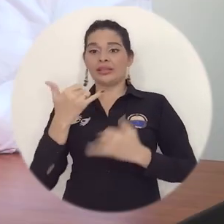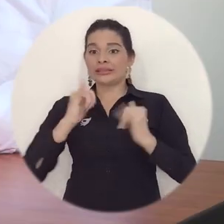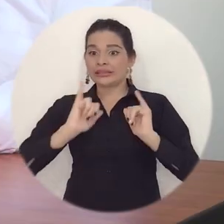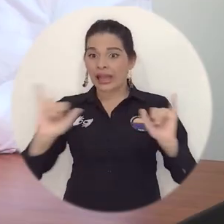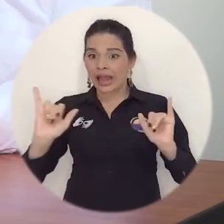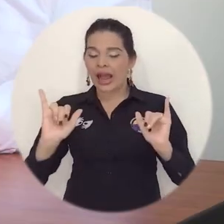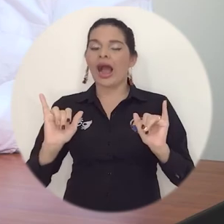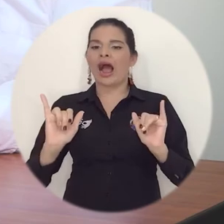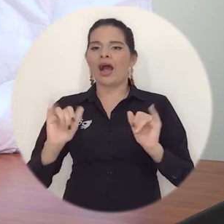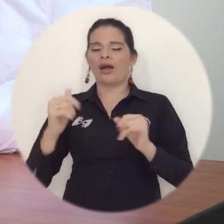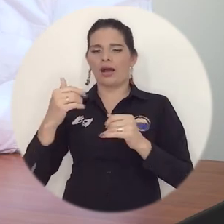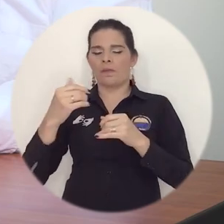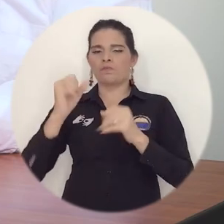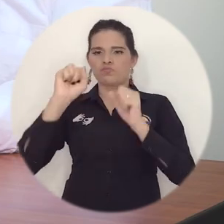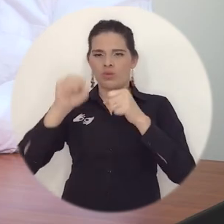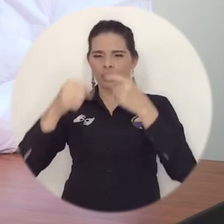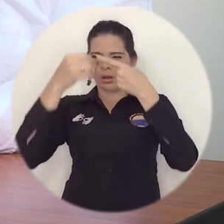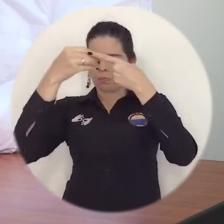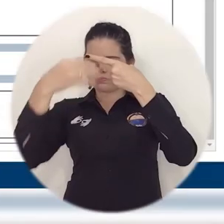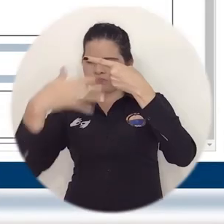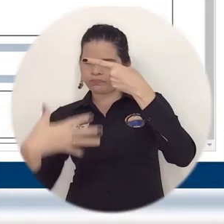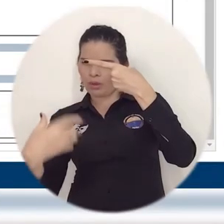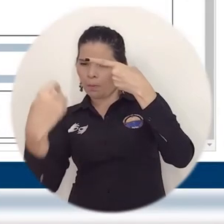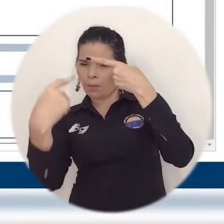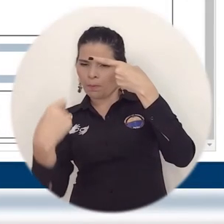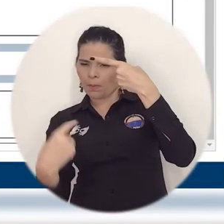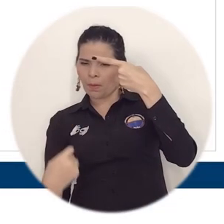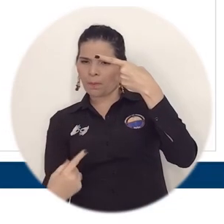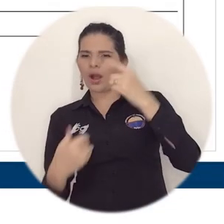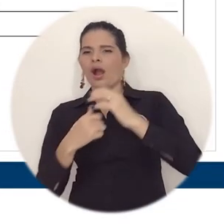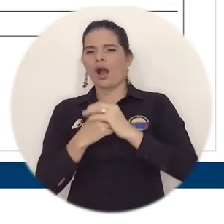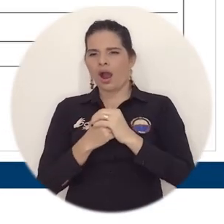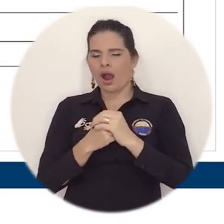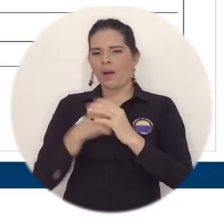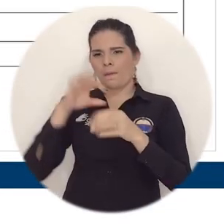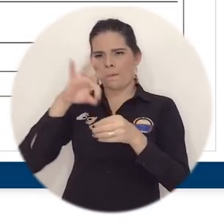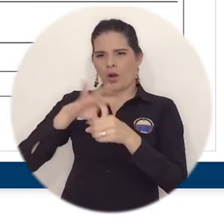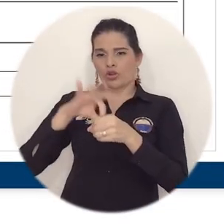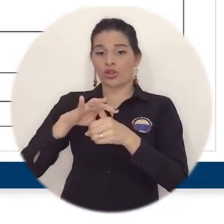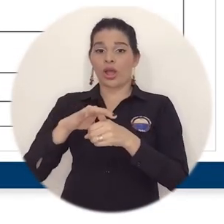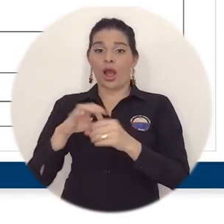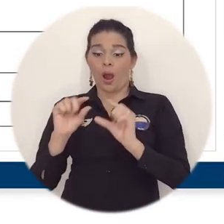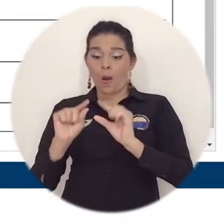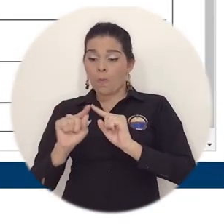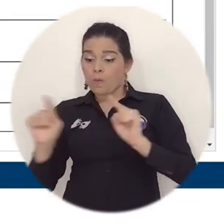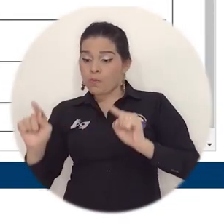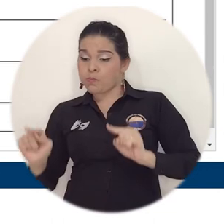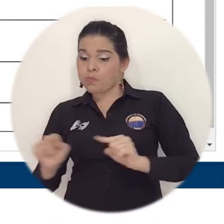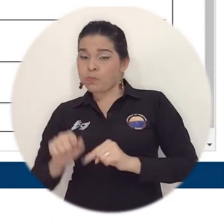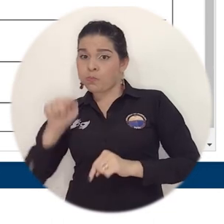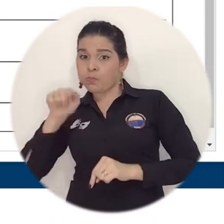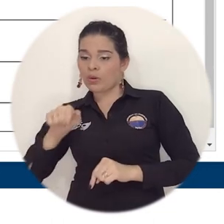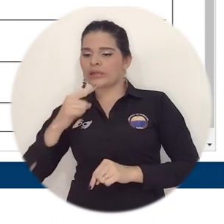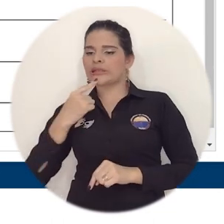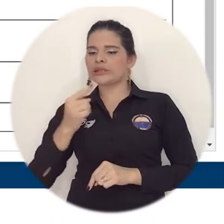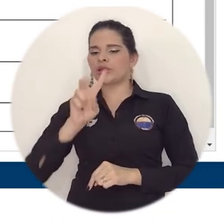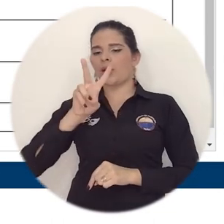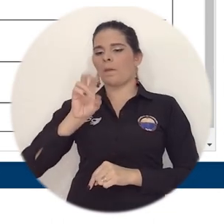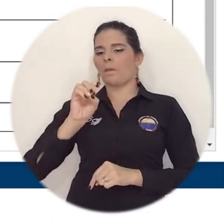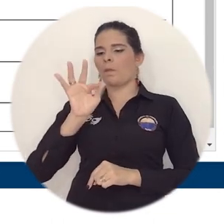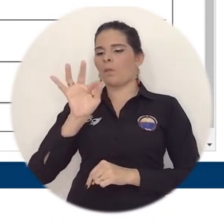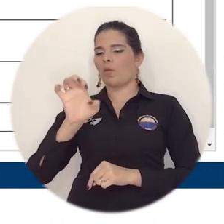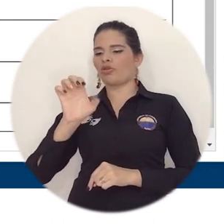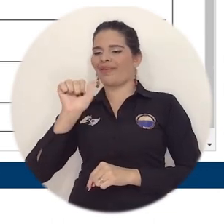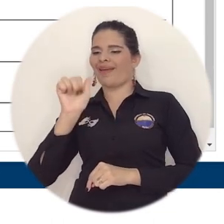Encontraremos un botón que dice vote aquí, hacemos clic en este y este nos desplegará los